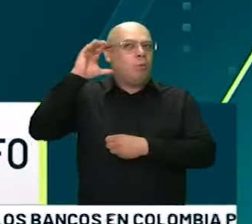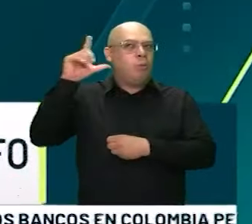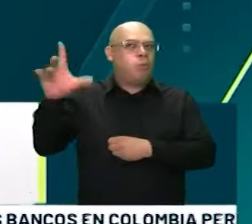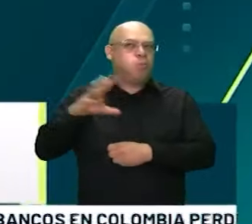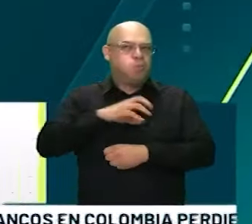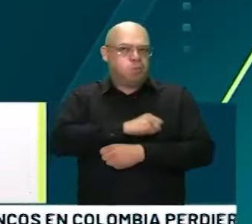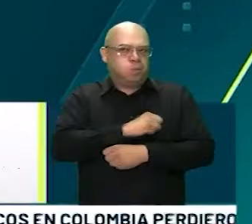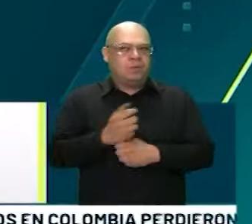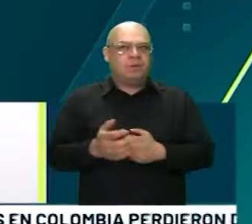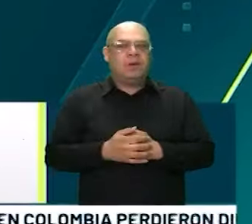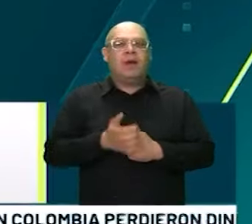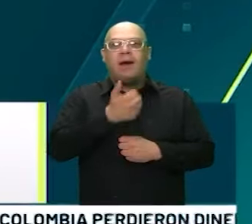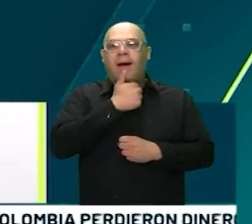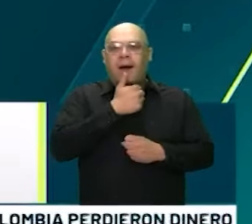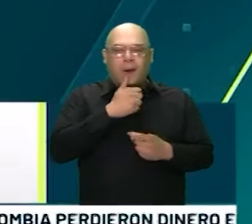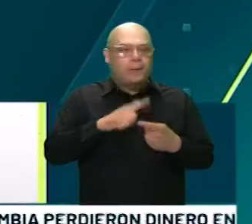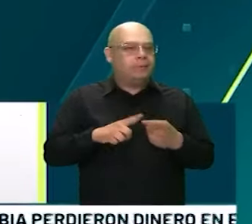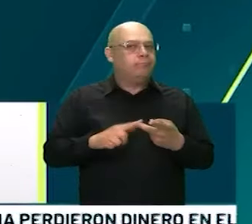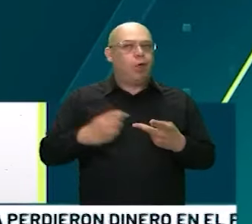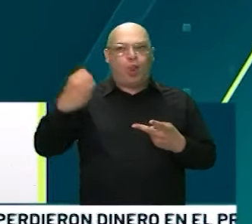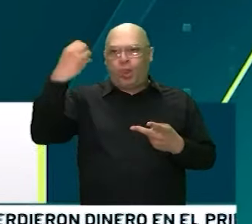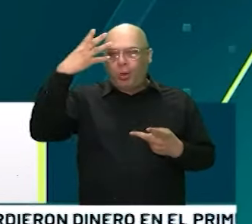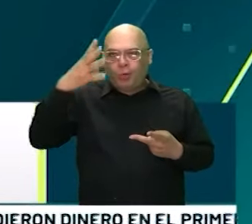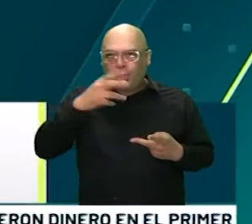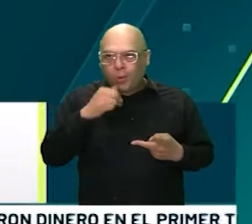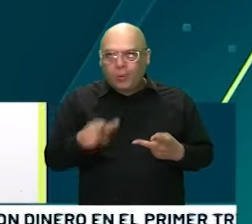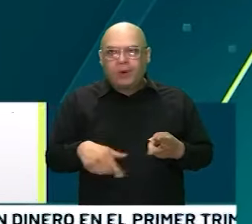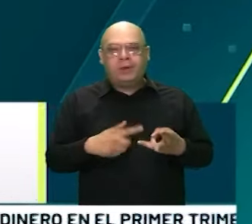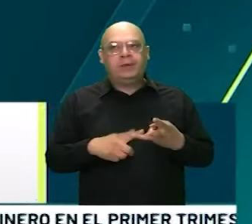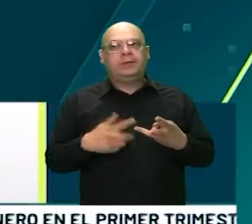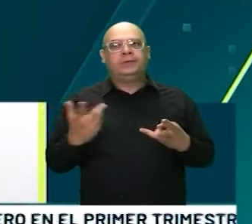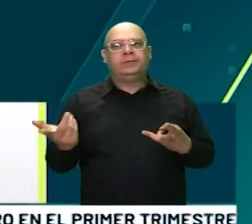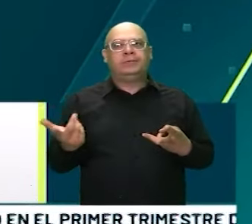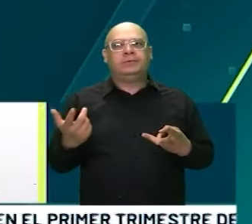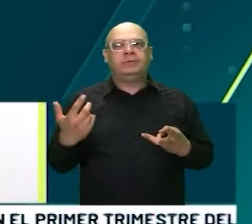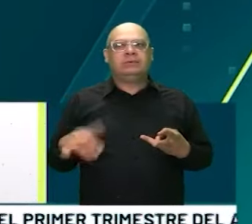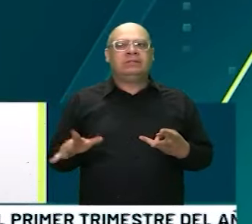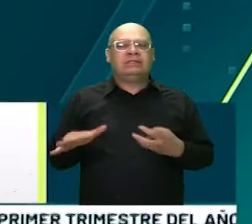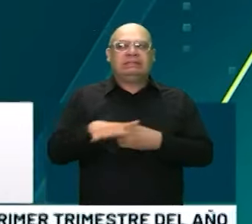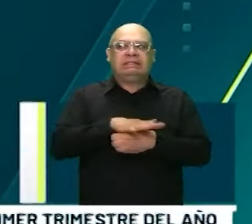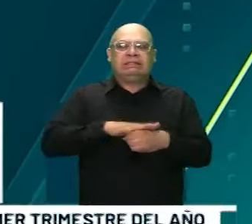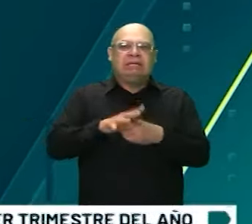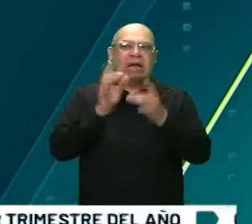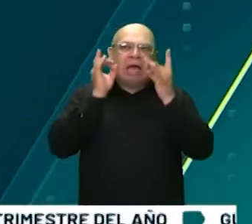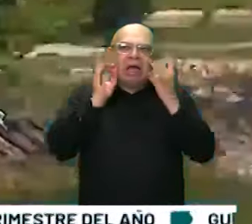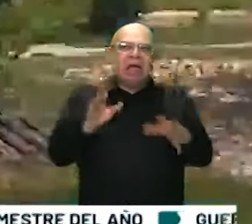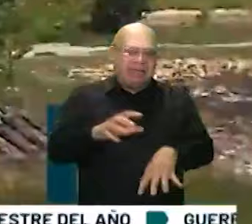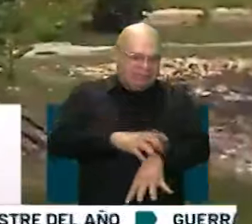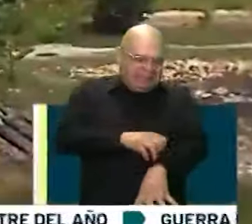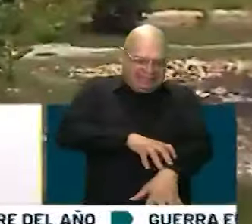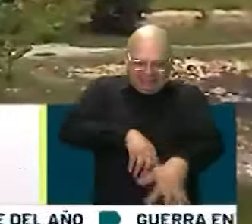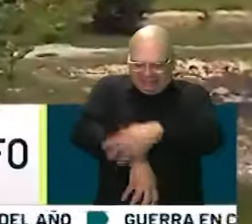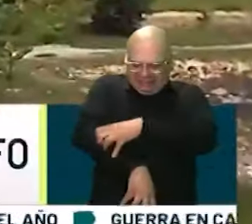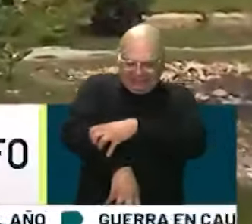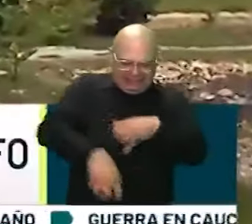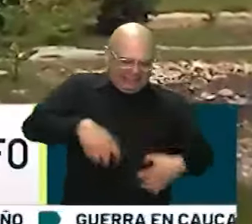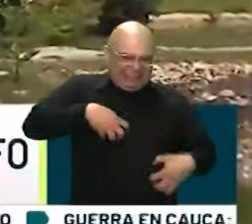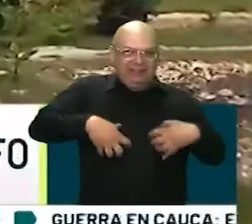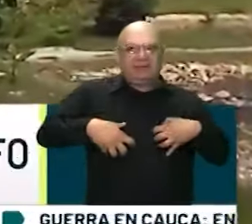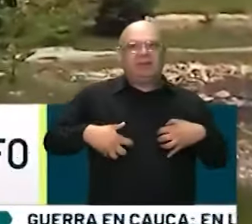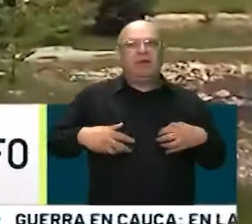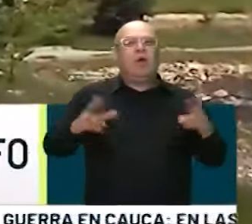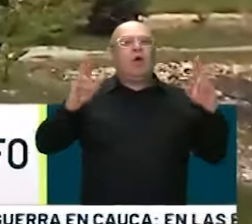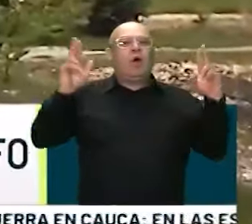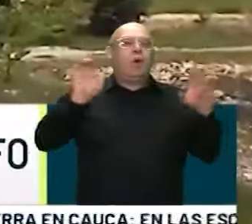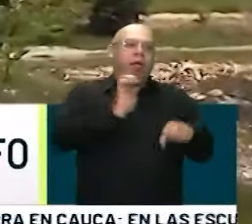sin agua, sin luz, están en una desnutrición impresionante, están llenos de alergia, espero pues que todas las entidades